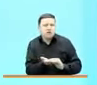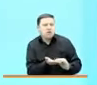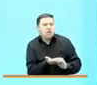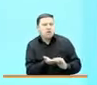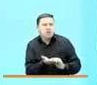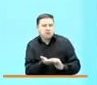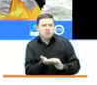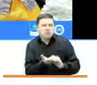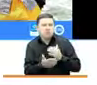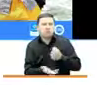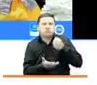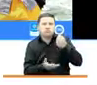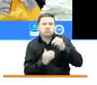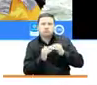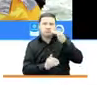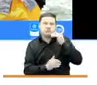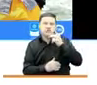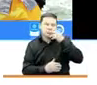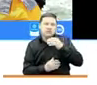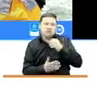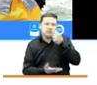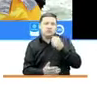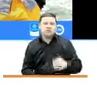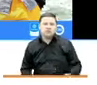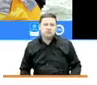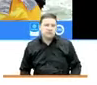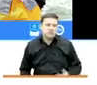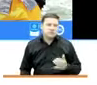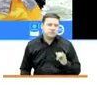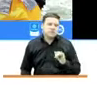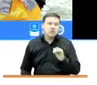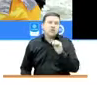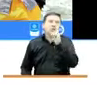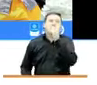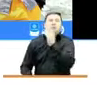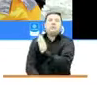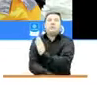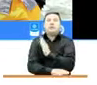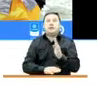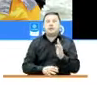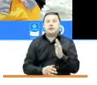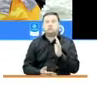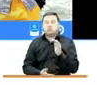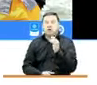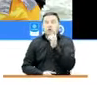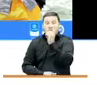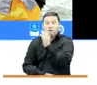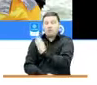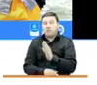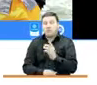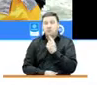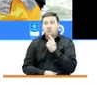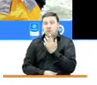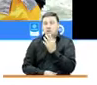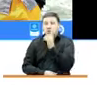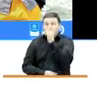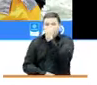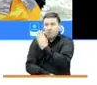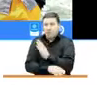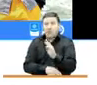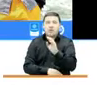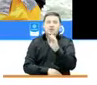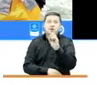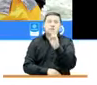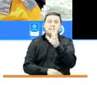y dejar el presupuesto más alto en la historia. Logramos dejar un billón de pesos, más de un billón de pesos, podemos hablar de un billón 025